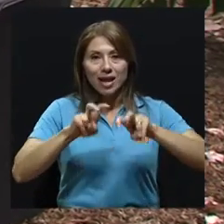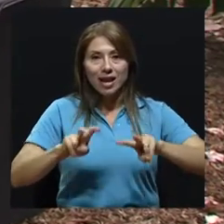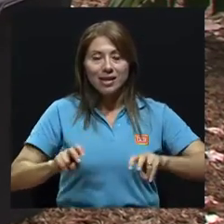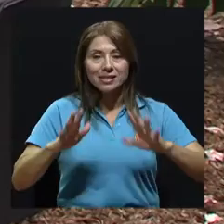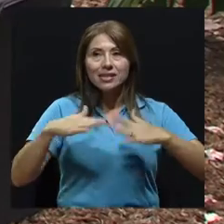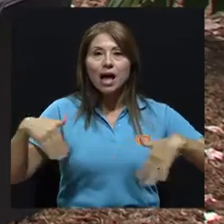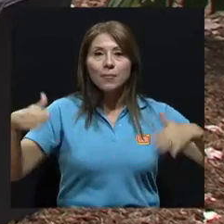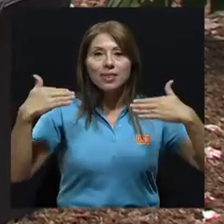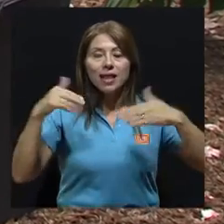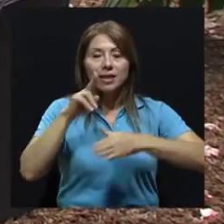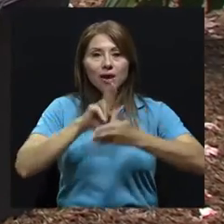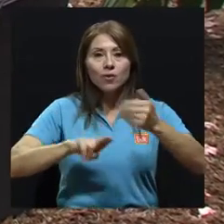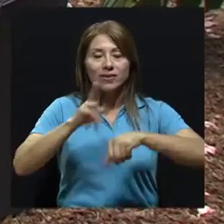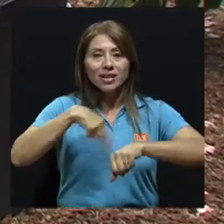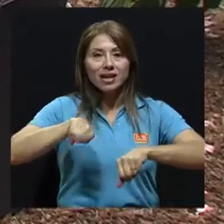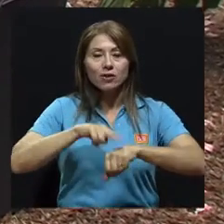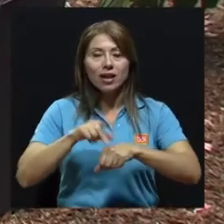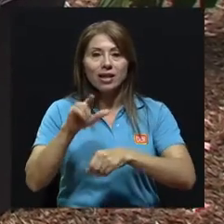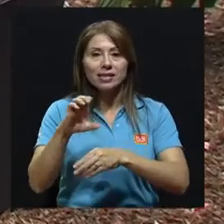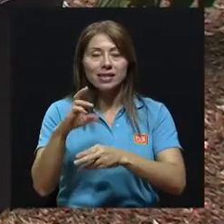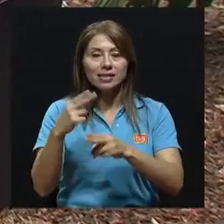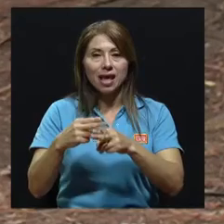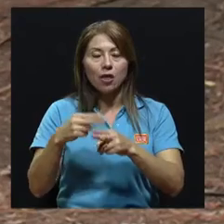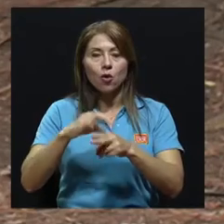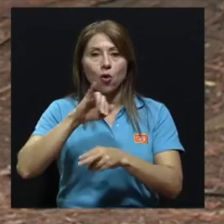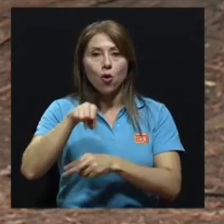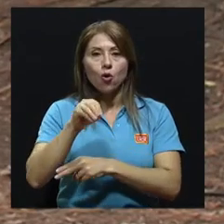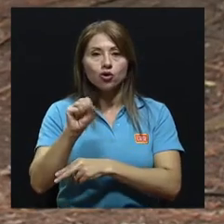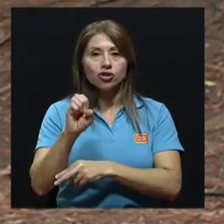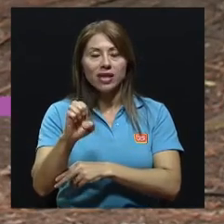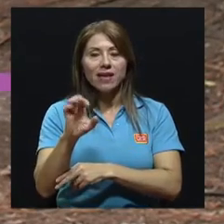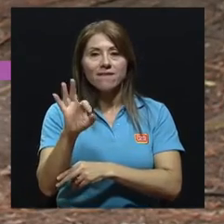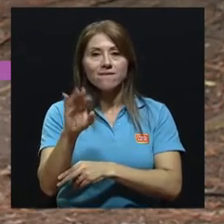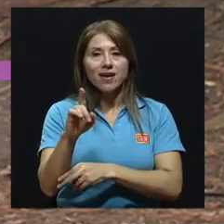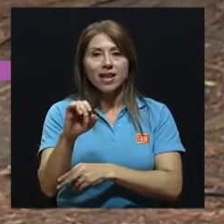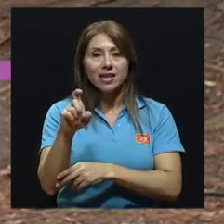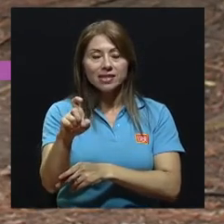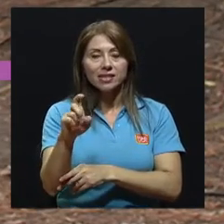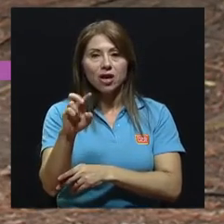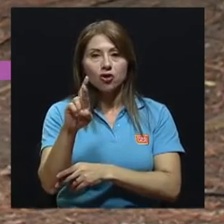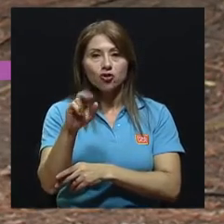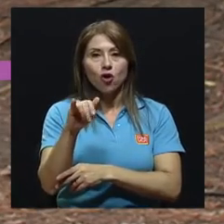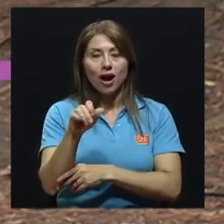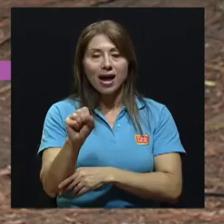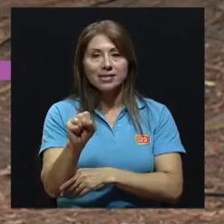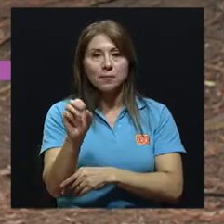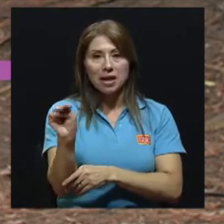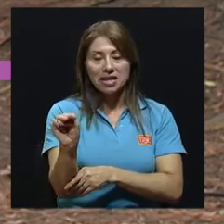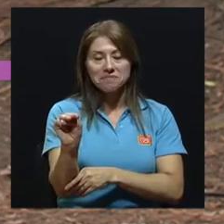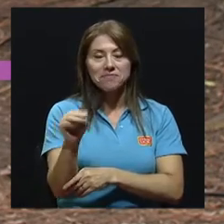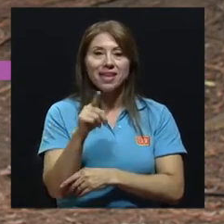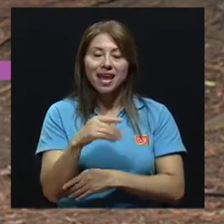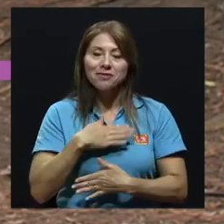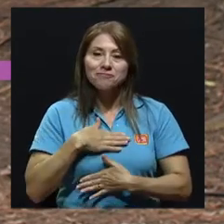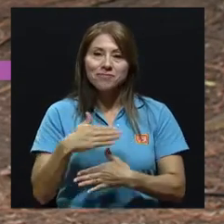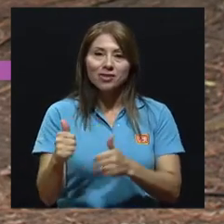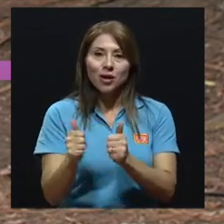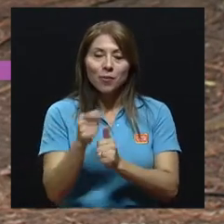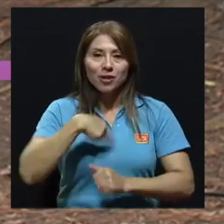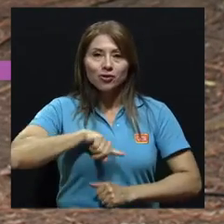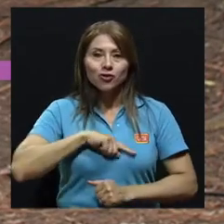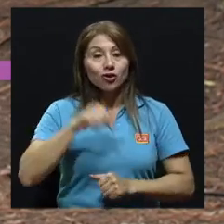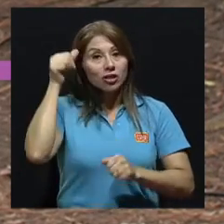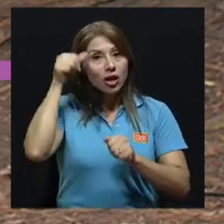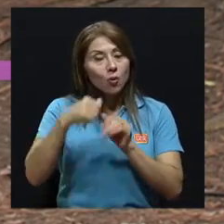laboratorio de análisis ambiental de la Universidad Nacional el licenciado José Félix Rojas Marín quien muy gentilmente nos acompañó este día